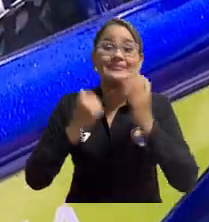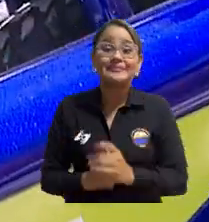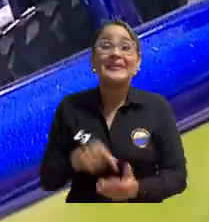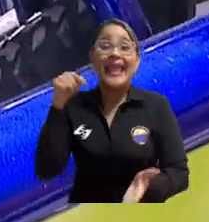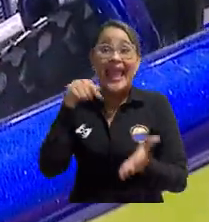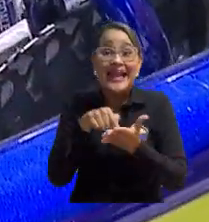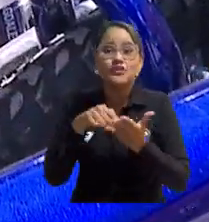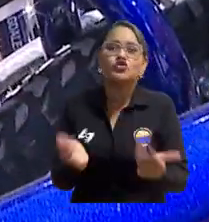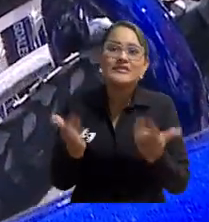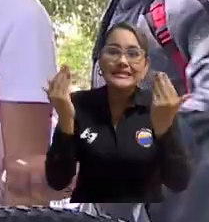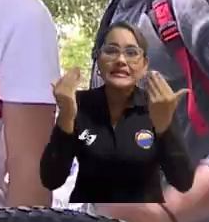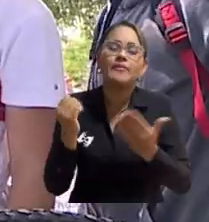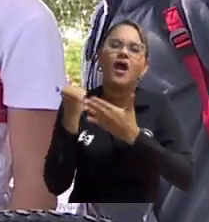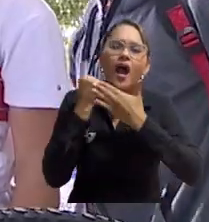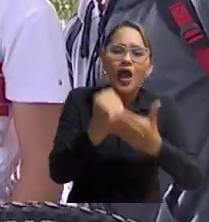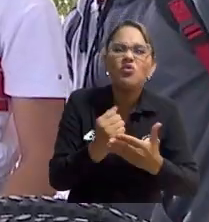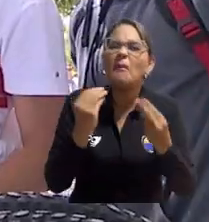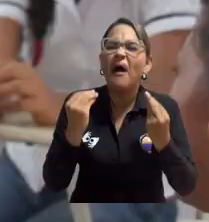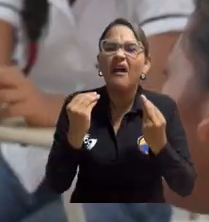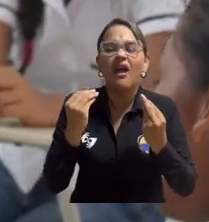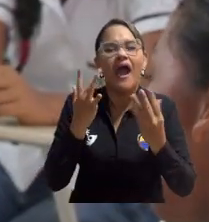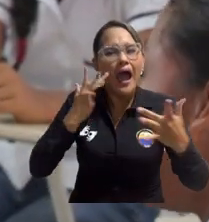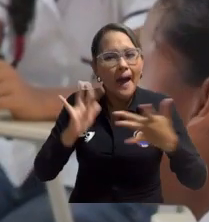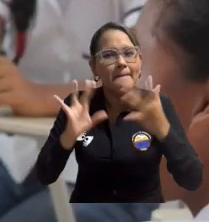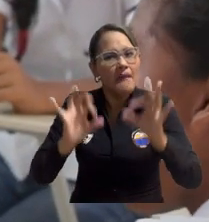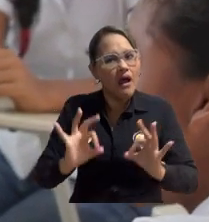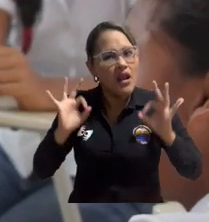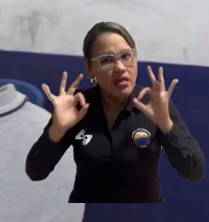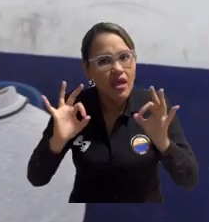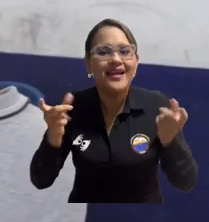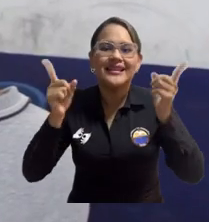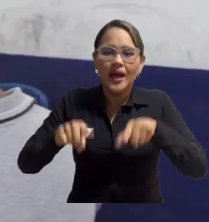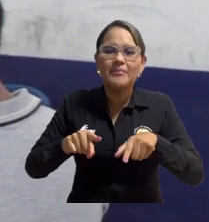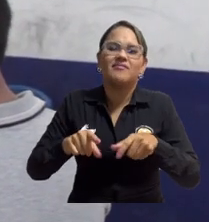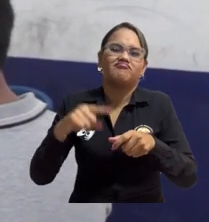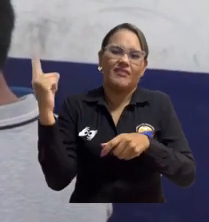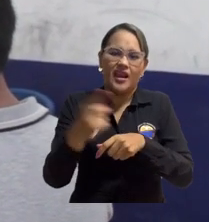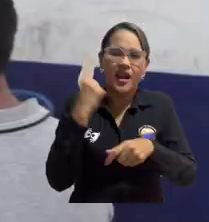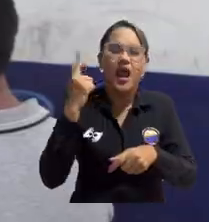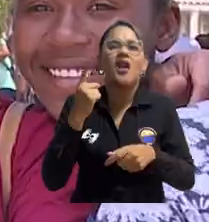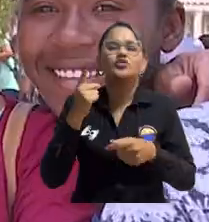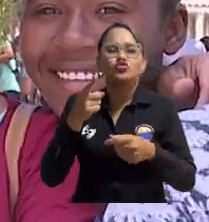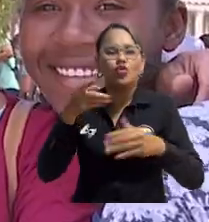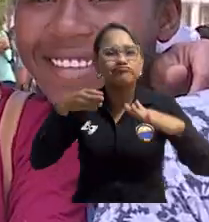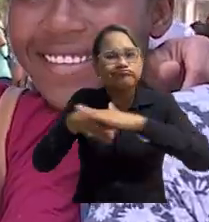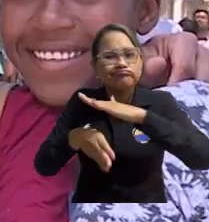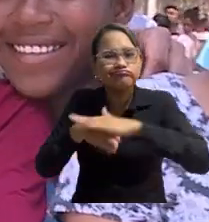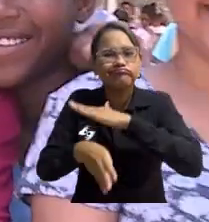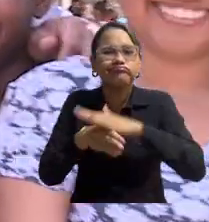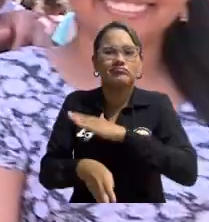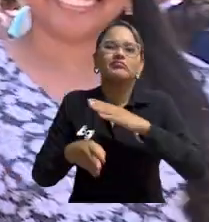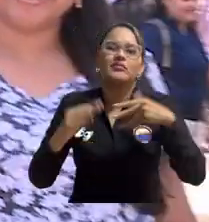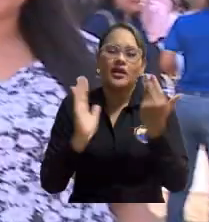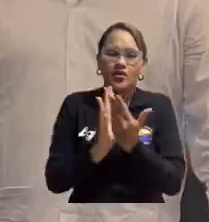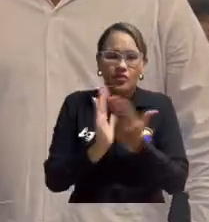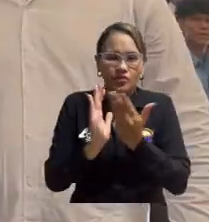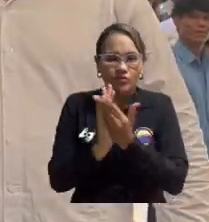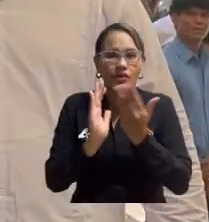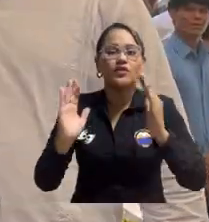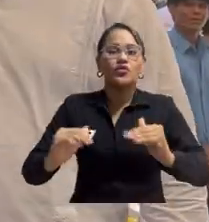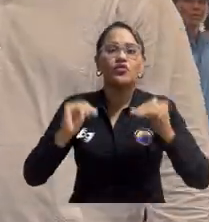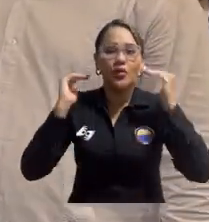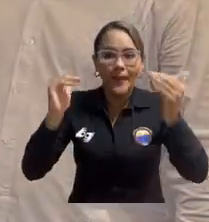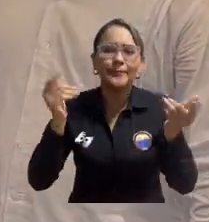Con esta modificación se pretende garantizar el financiamiento adecuado en condiciones de alta calidad, fomentar el acceso a la educación superior,